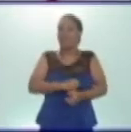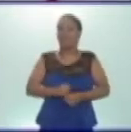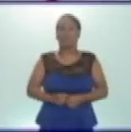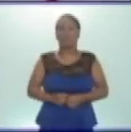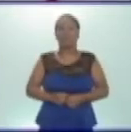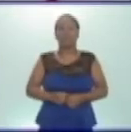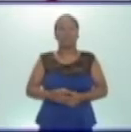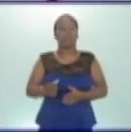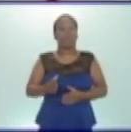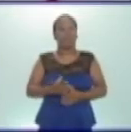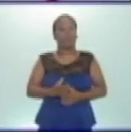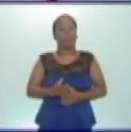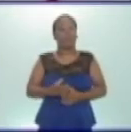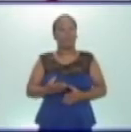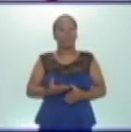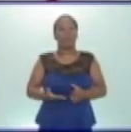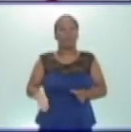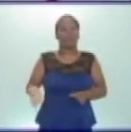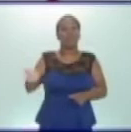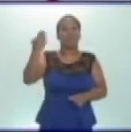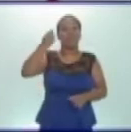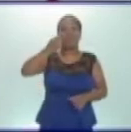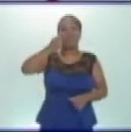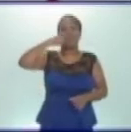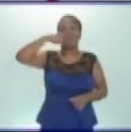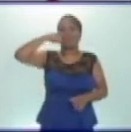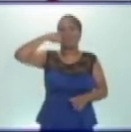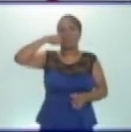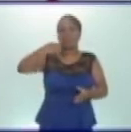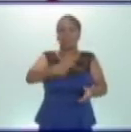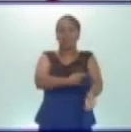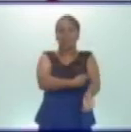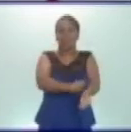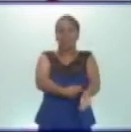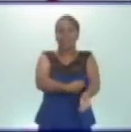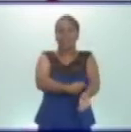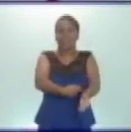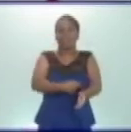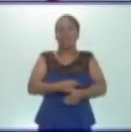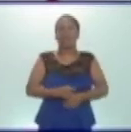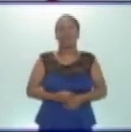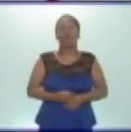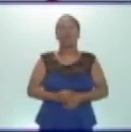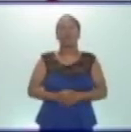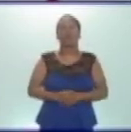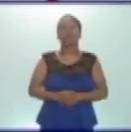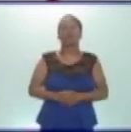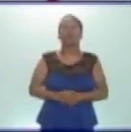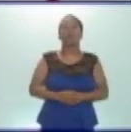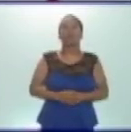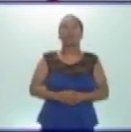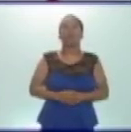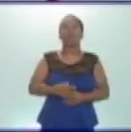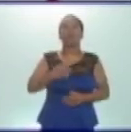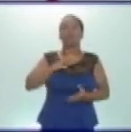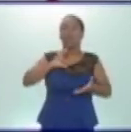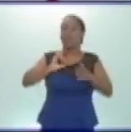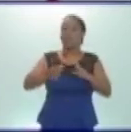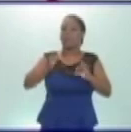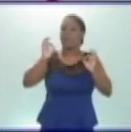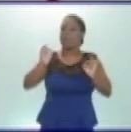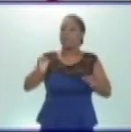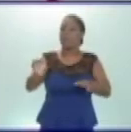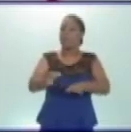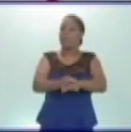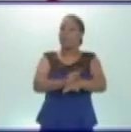son los elevados números de glicemia en sangre mantenida, como consecuencia de algunos defectos de un tipo específico de las